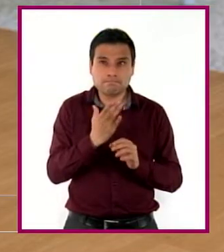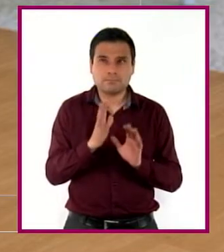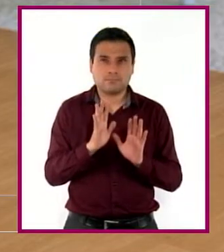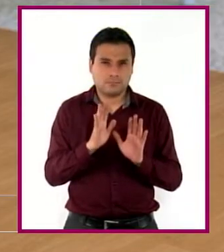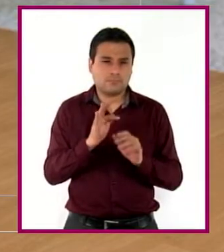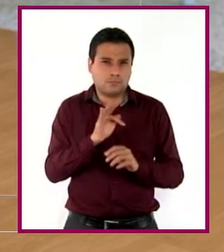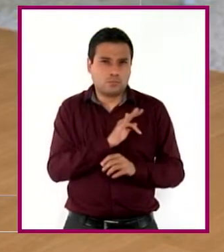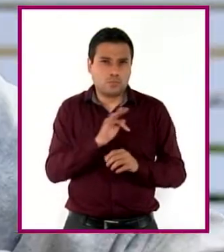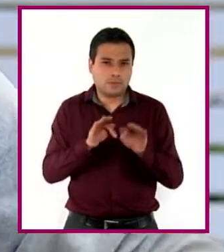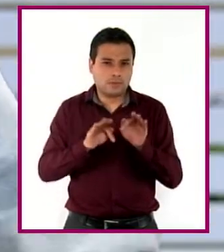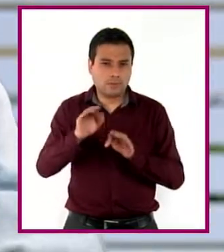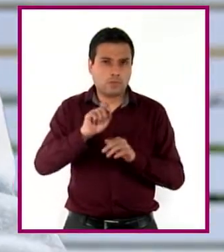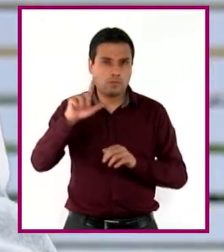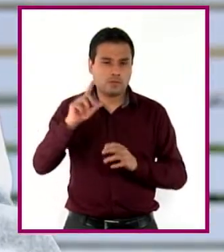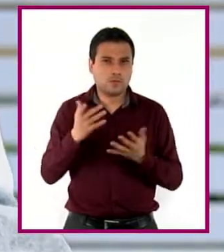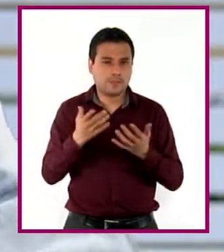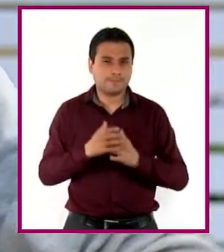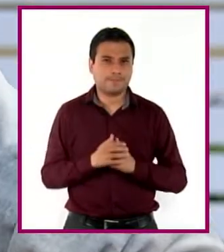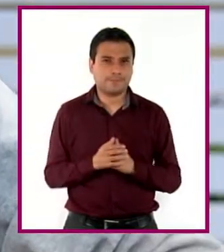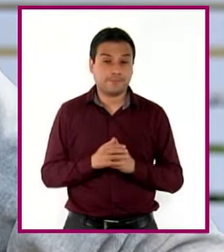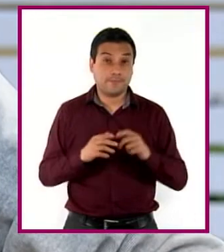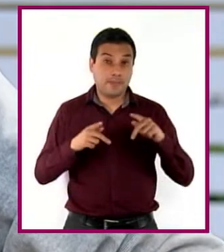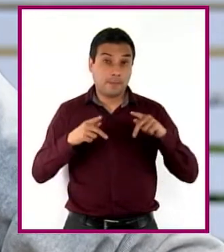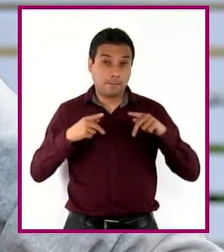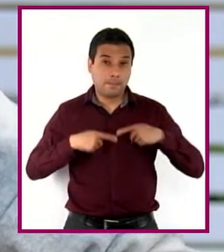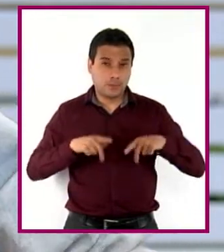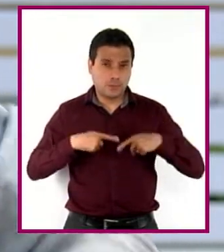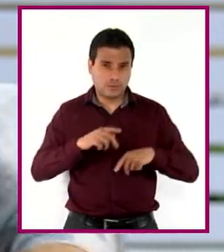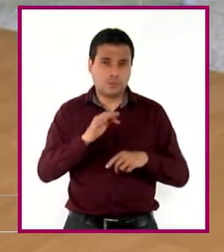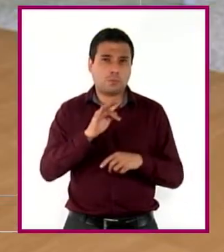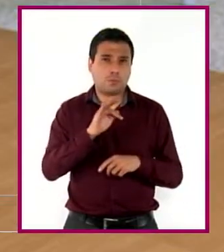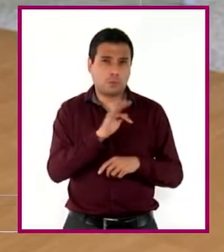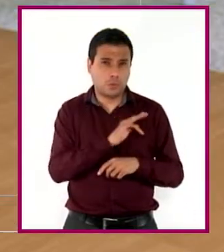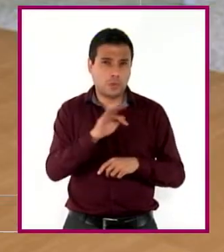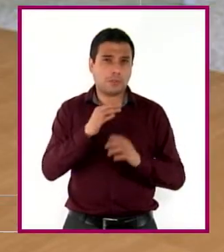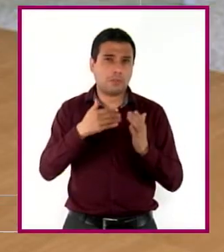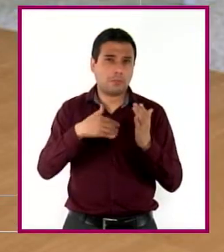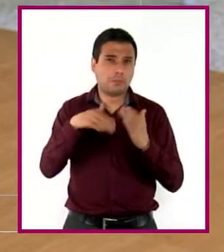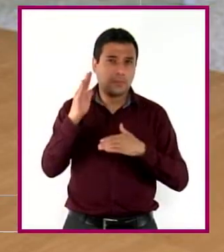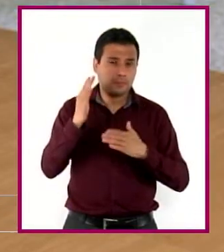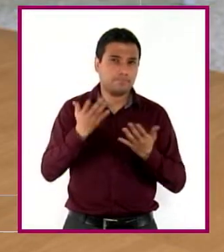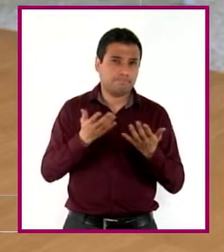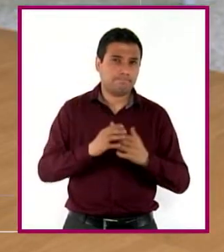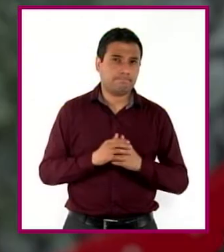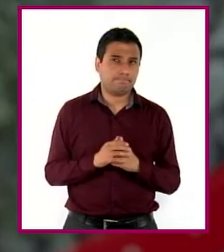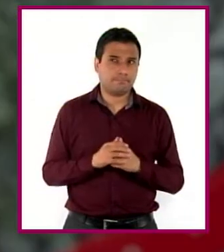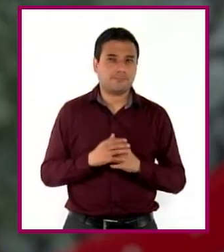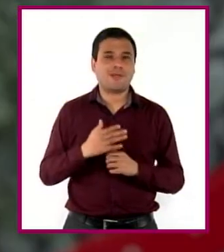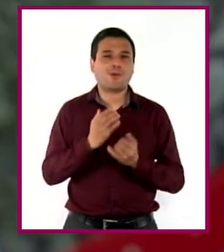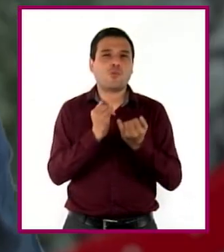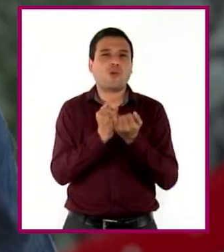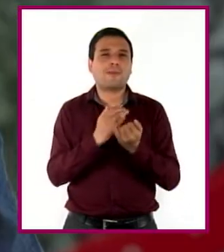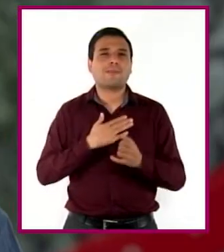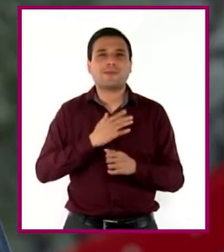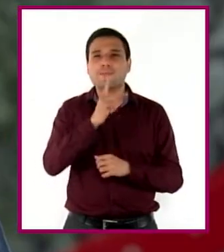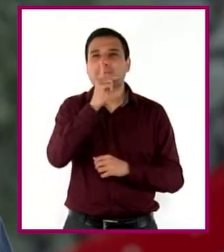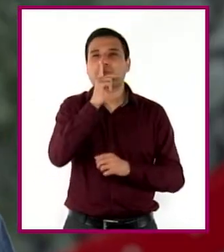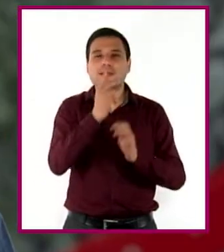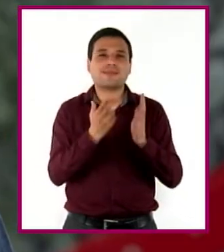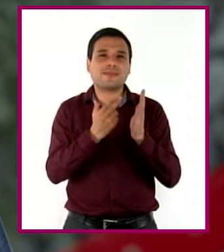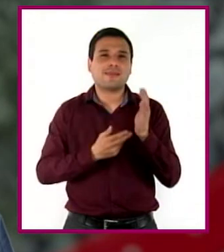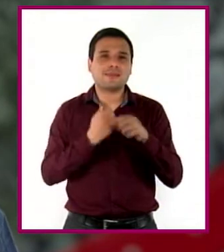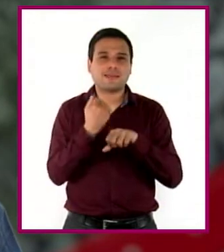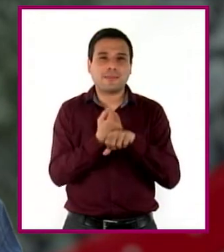profesional, ¿no? Esas personas tienen éxito laboral, como mi papá en su taller de zapatería. Y usted,